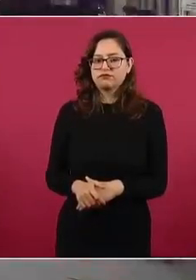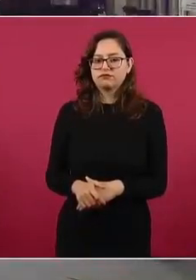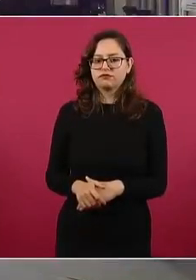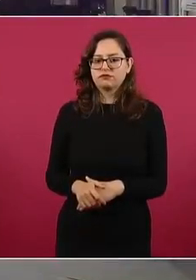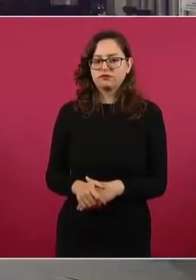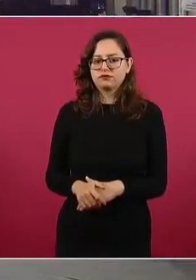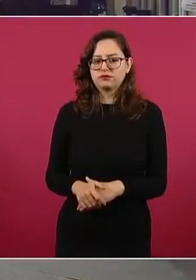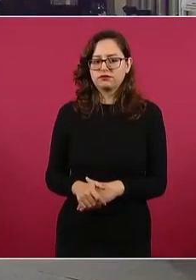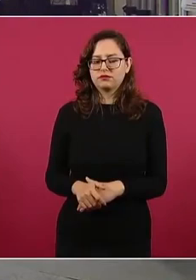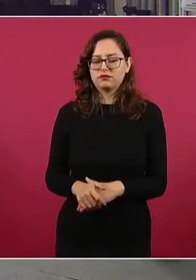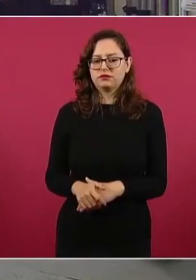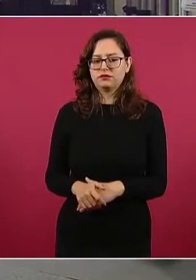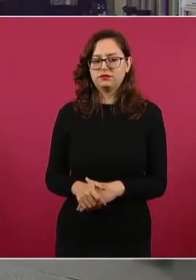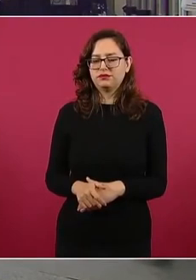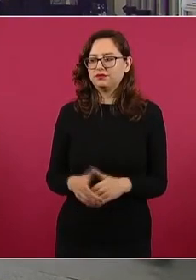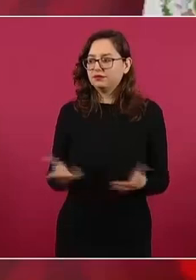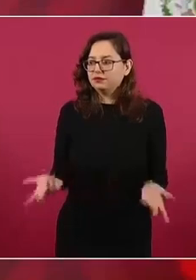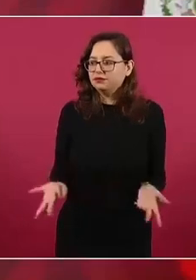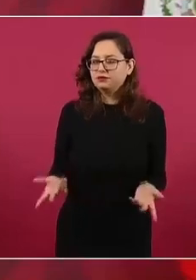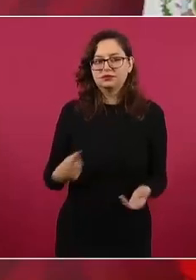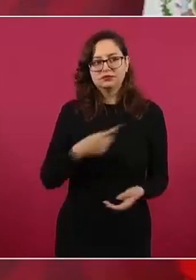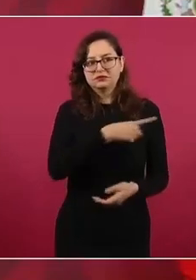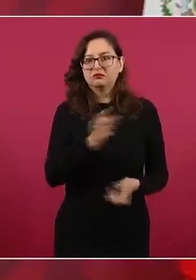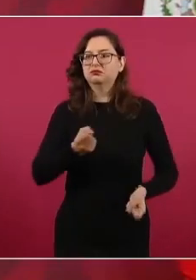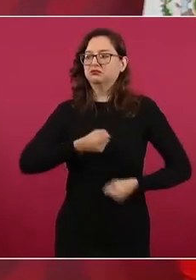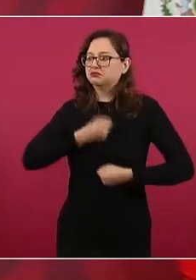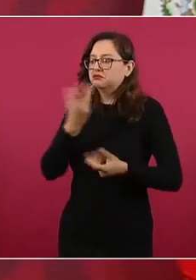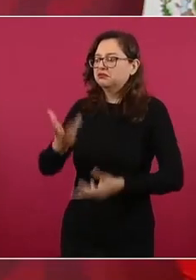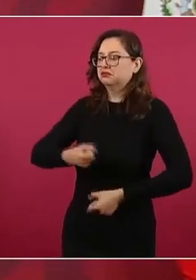hay que saber escuchar al pueblo